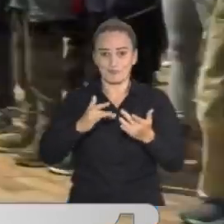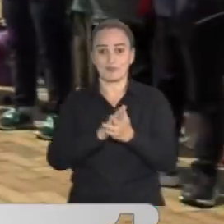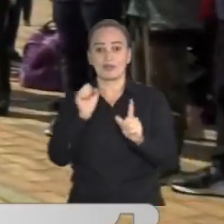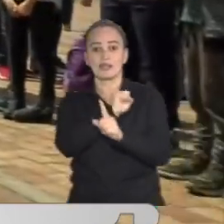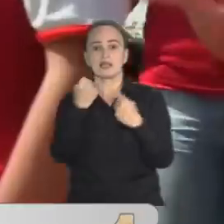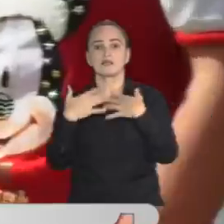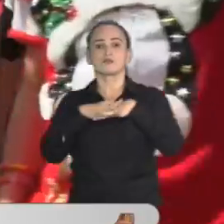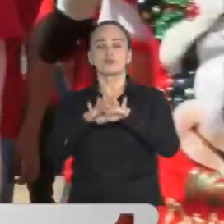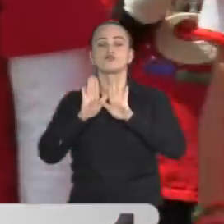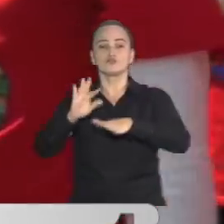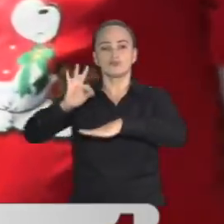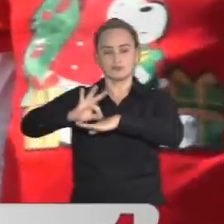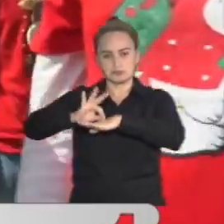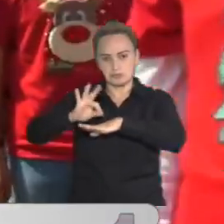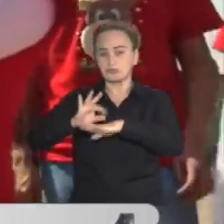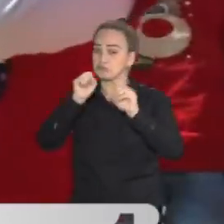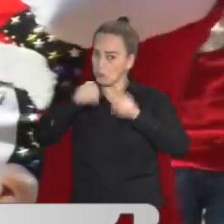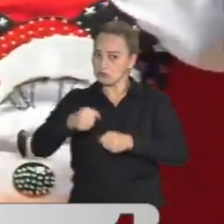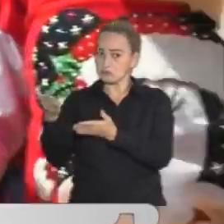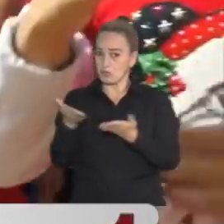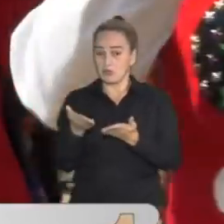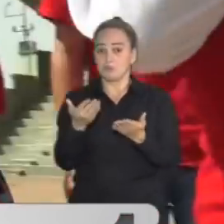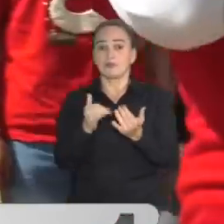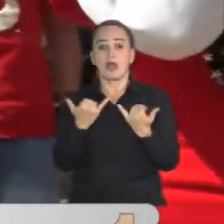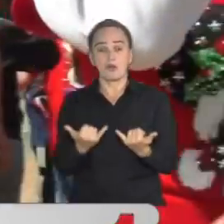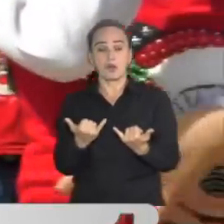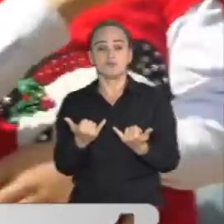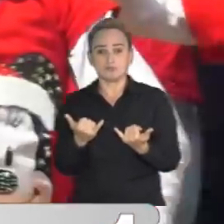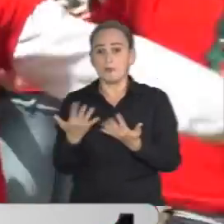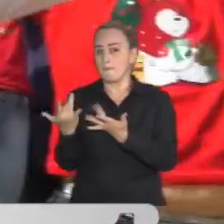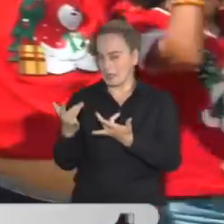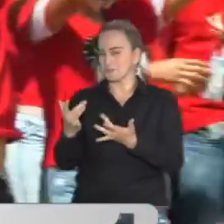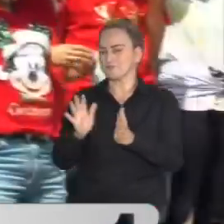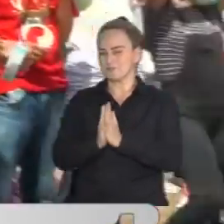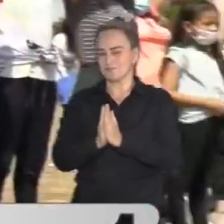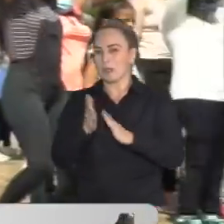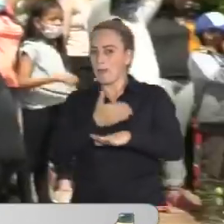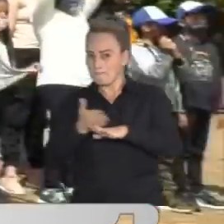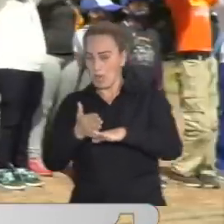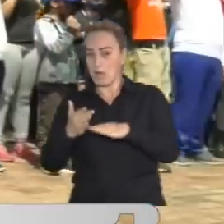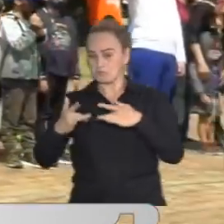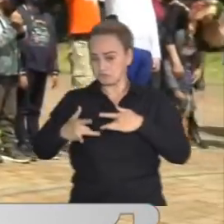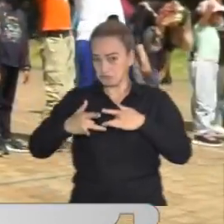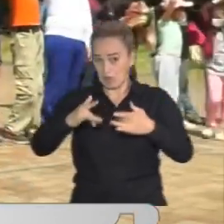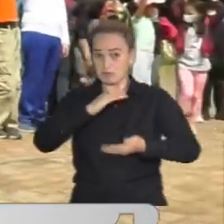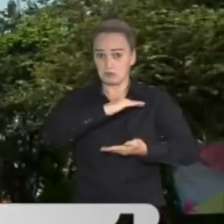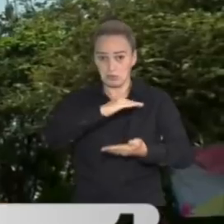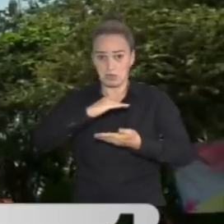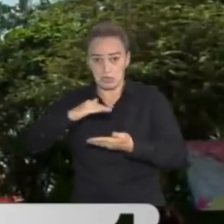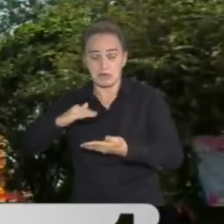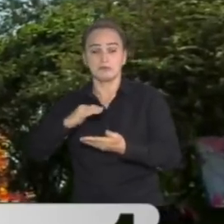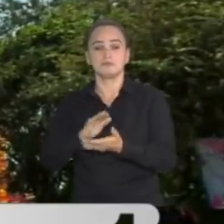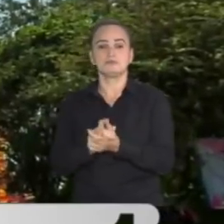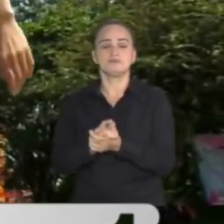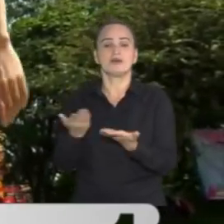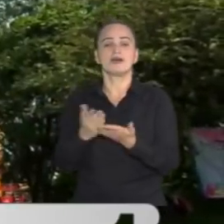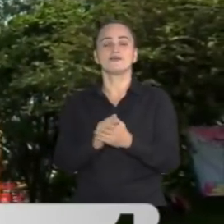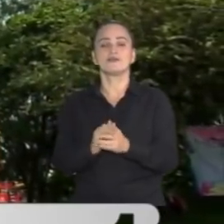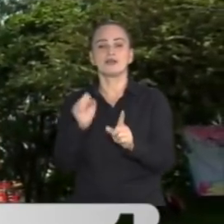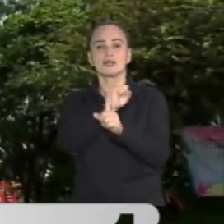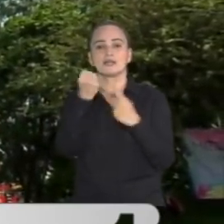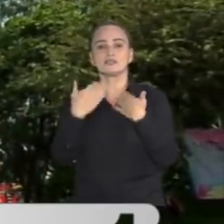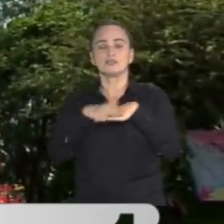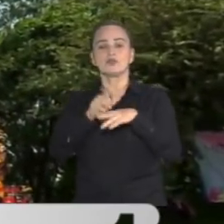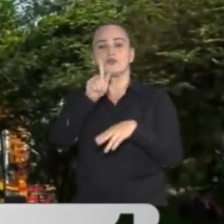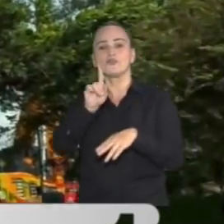la fundación, también podemos hacerlo. A la fecha no los hemos recogido, pero sí se puede donar a través de FUNAT, que es nuestra fundación